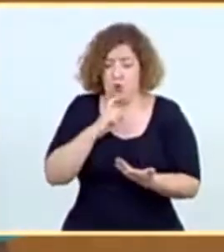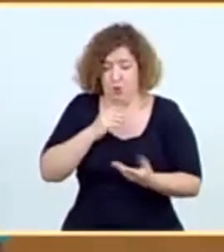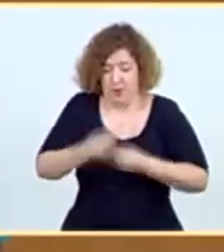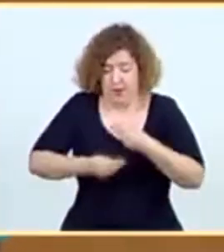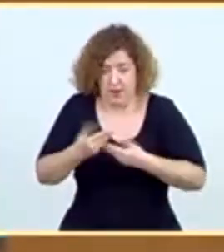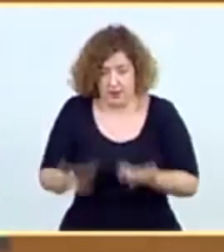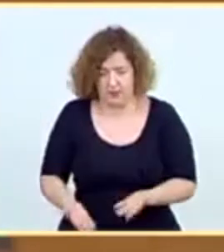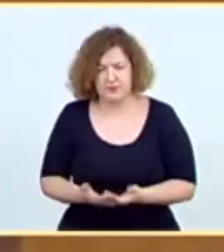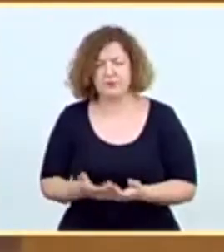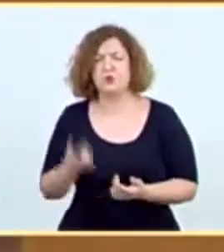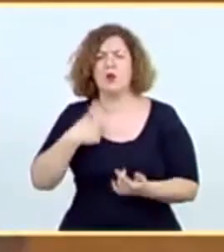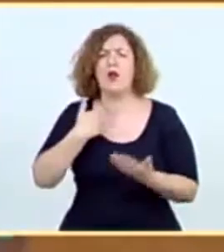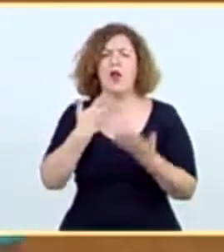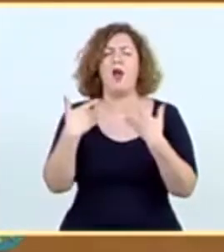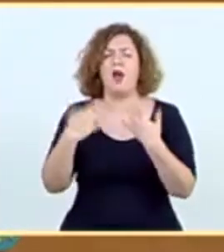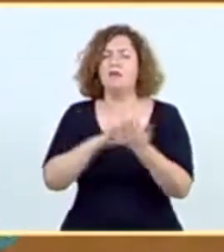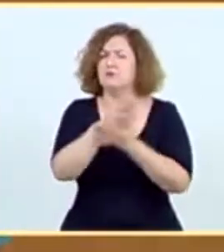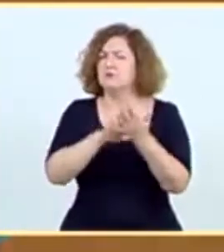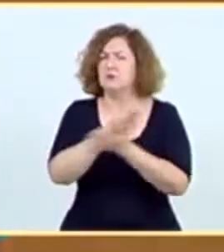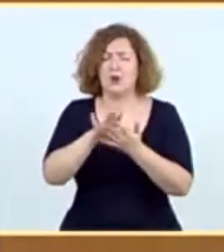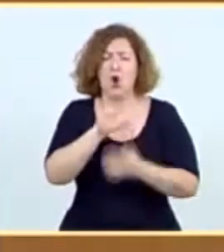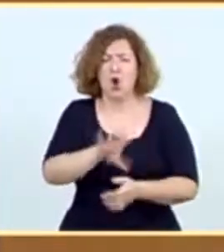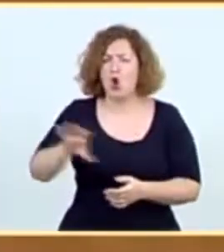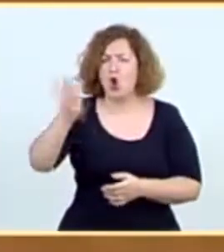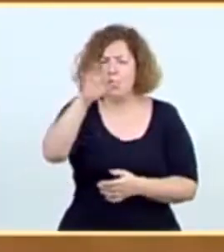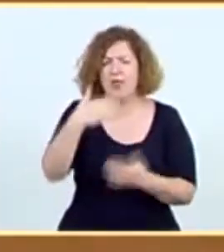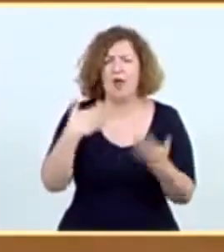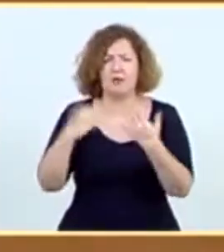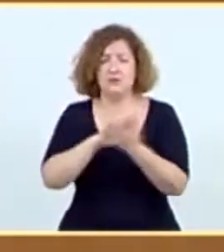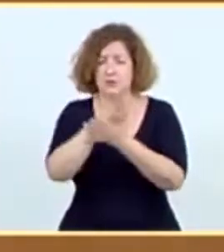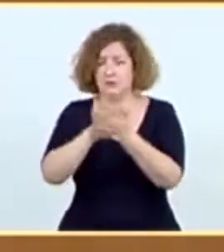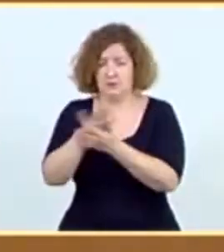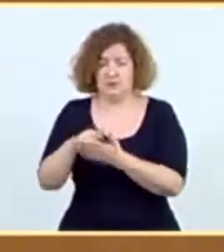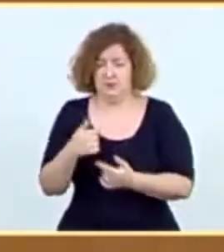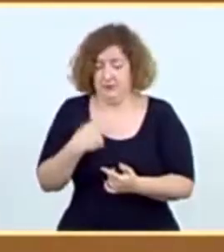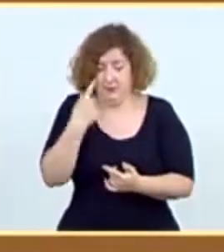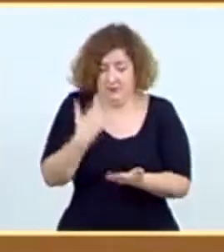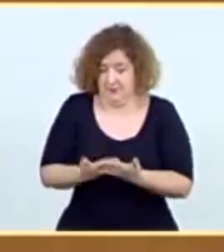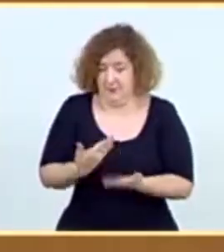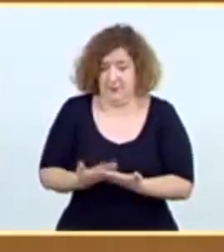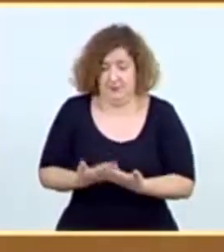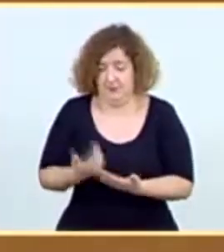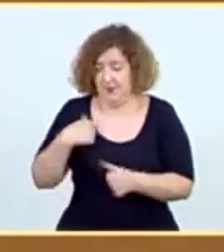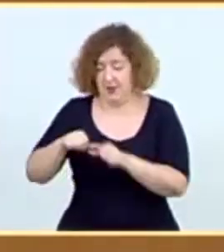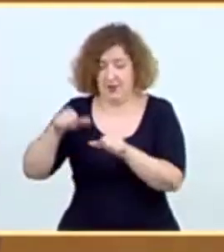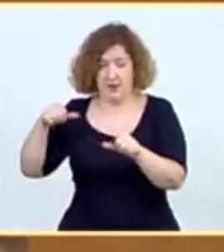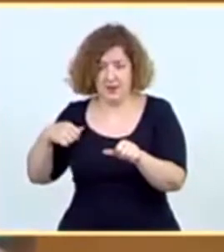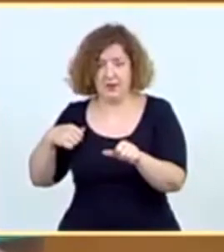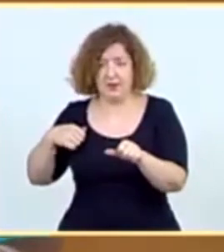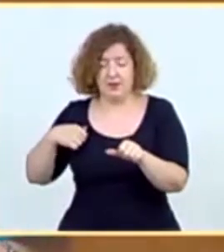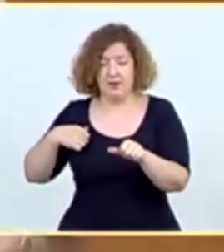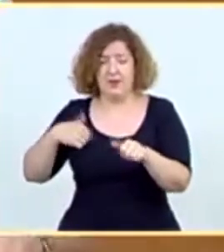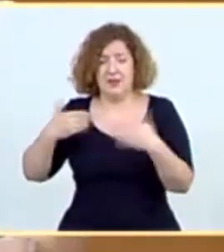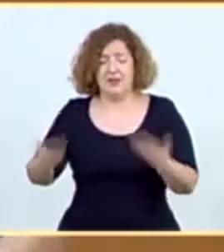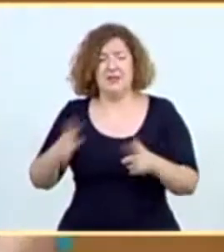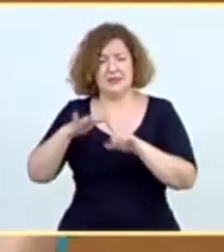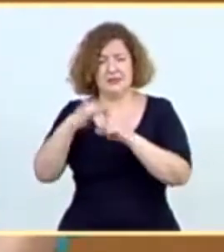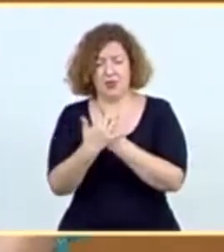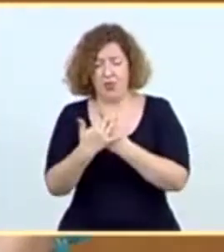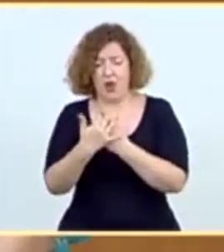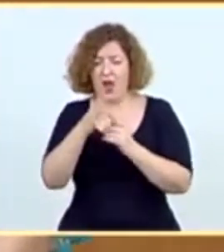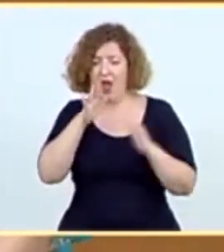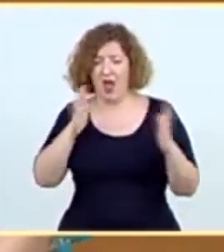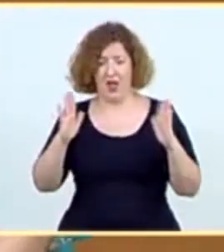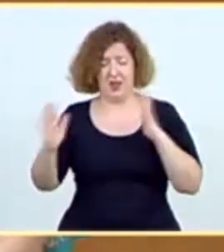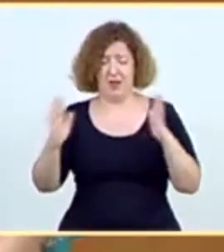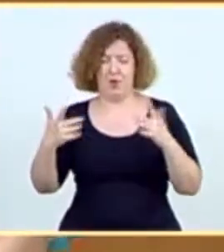solamente hay un diálogo constante con todas las comunidades autónomas, diálogo de que hay sobradas pruebas, no solamente en lo que hemos tenido que pasar y sufrir